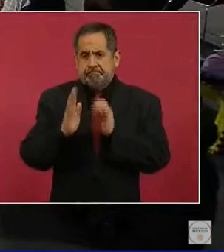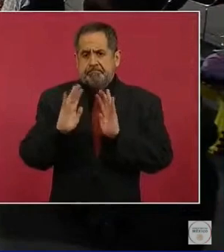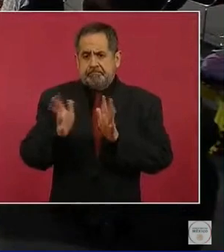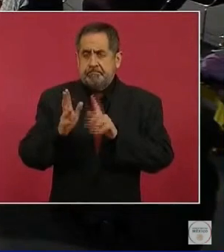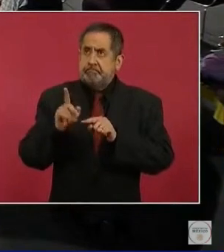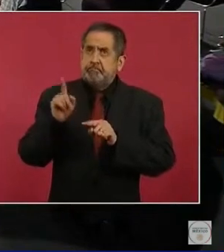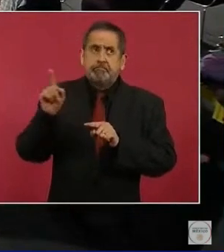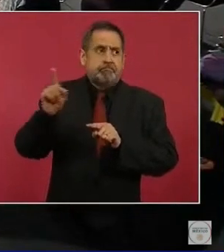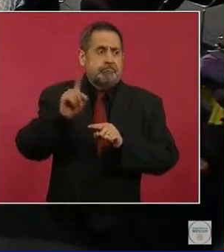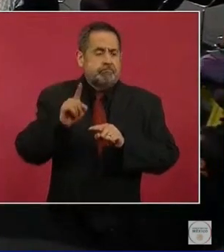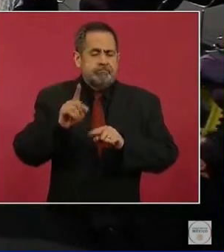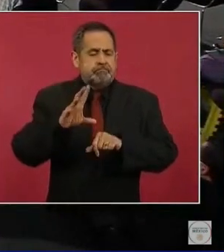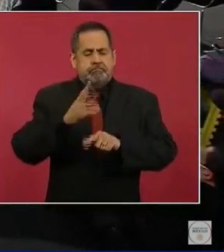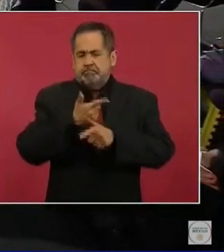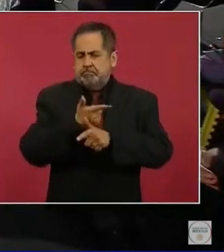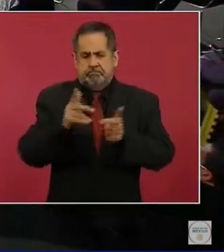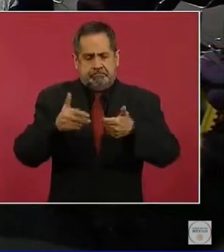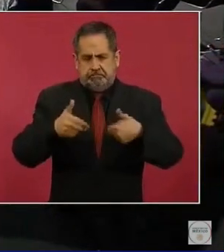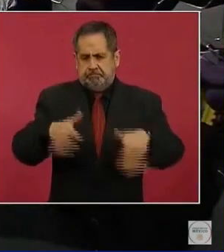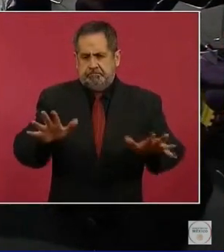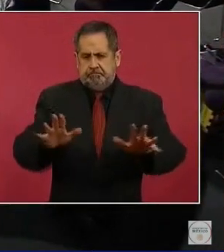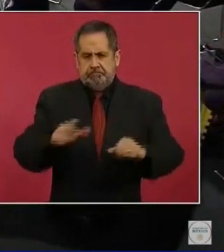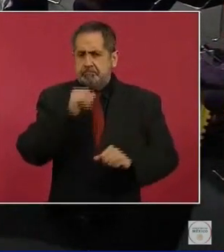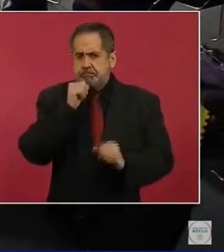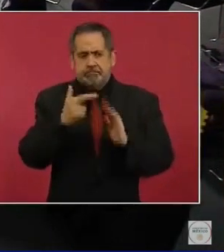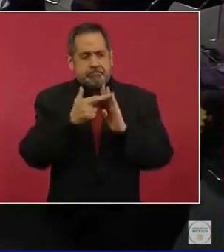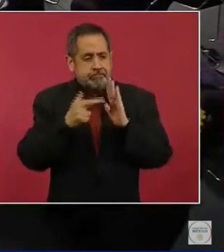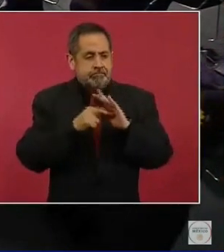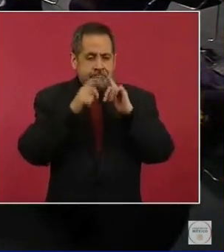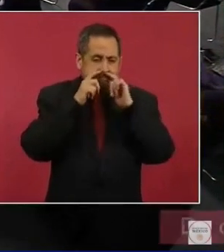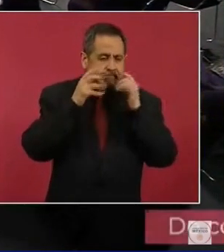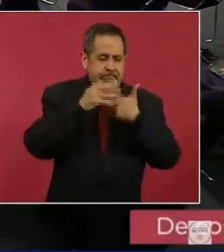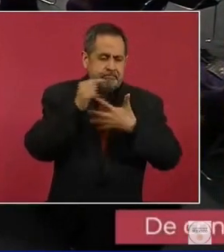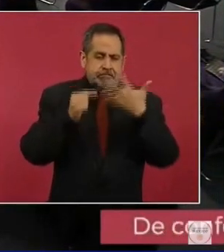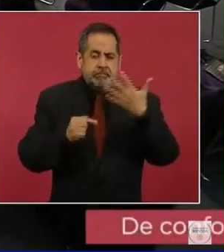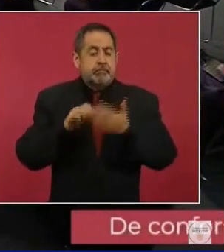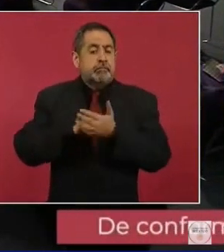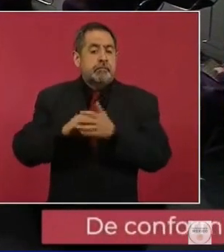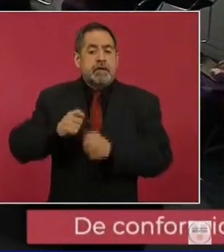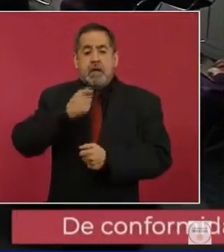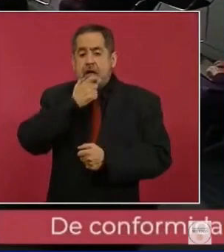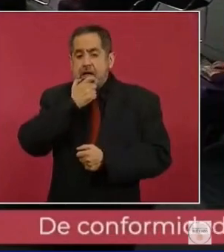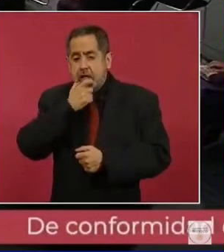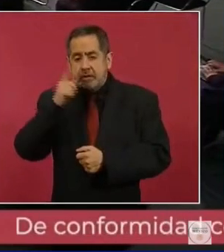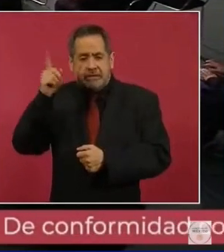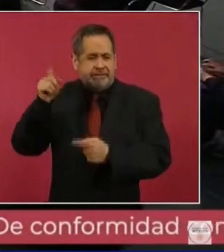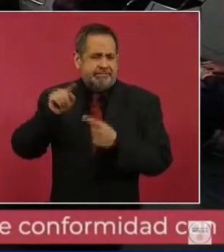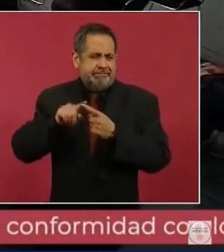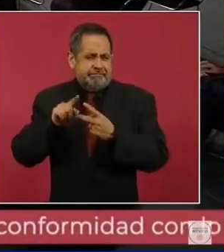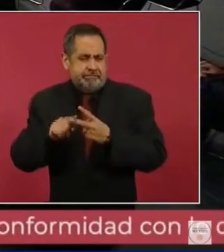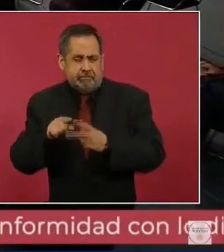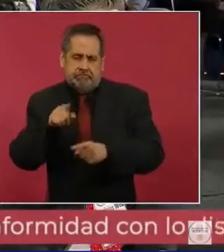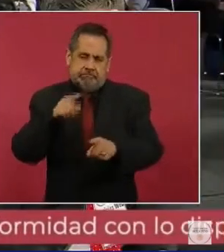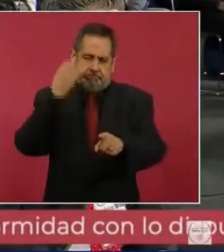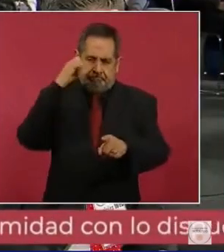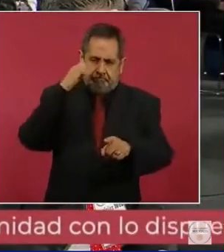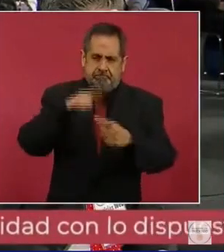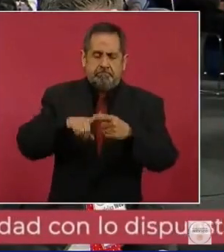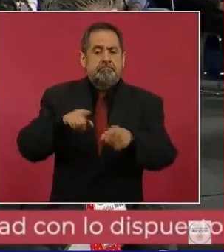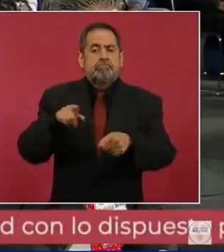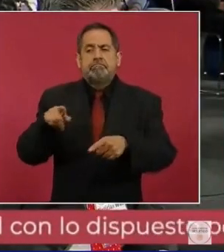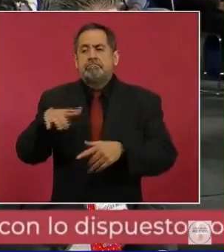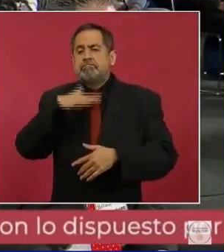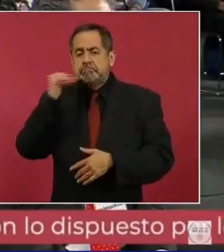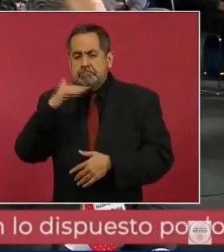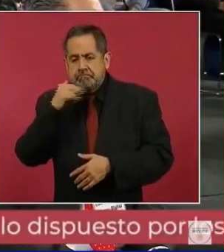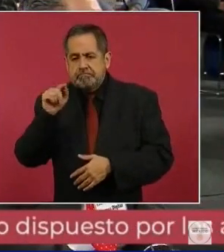sin restricciones sanitarias por el tema de COVID, si no más recuerdo está Inglaterra, también si no más recuerdo, usted es el experto, está Alemania,